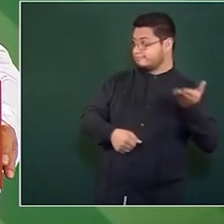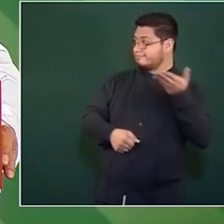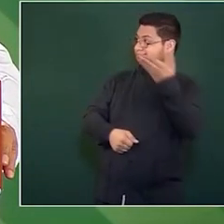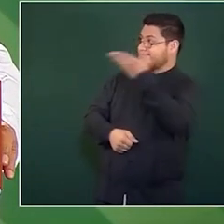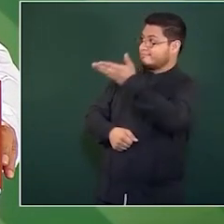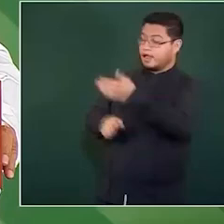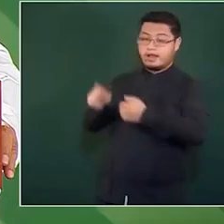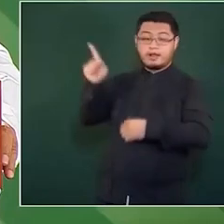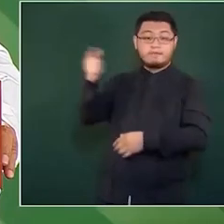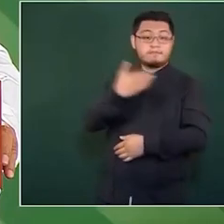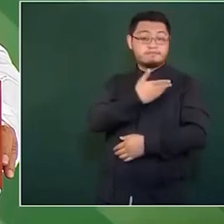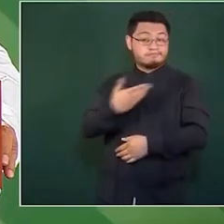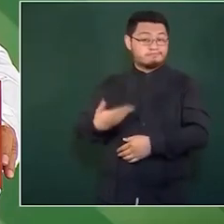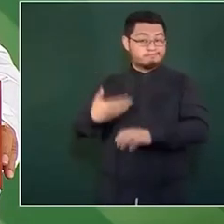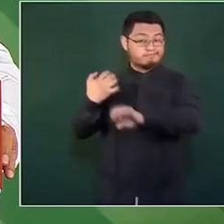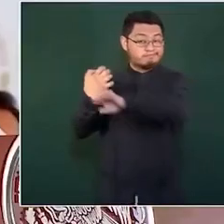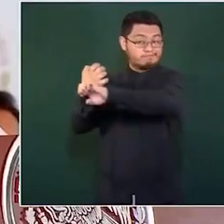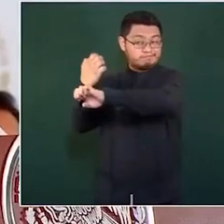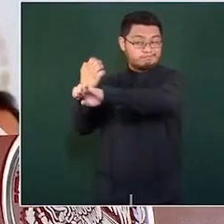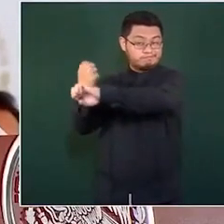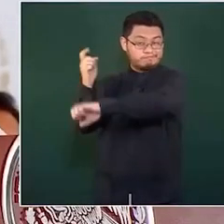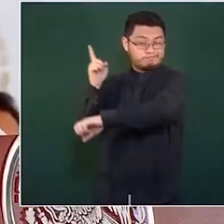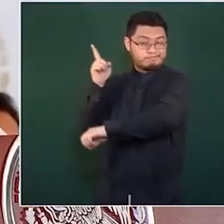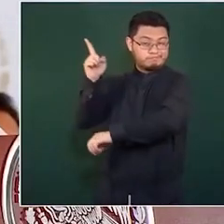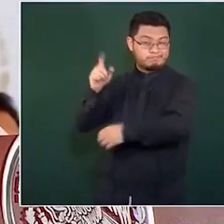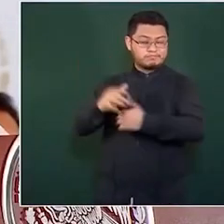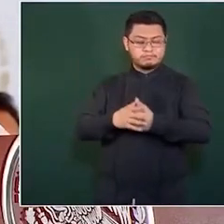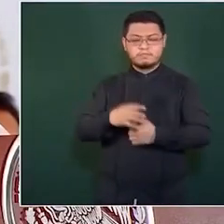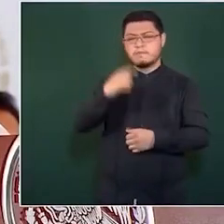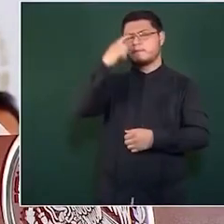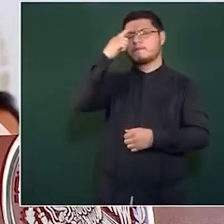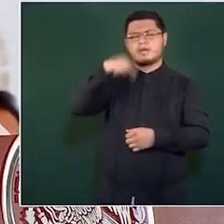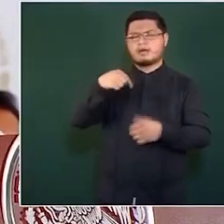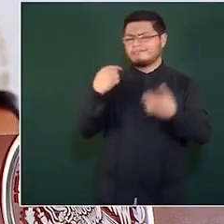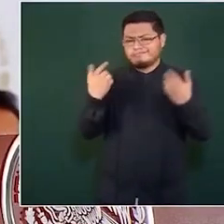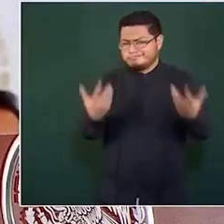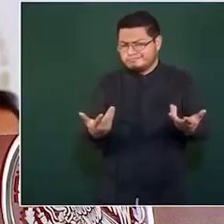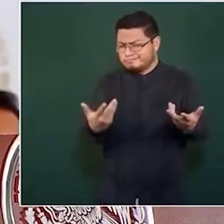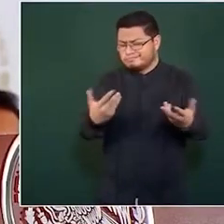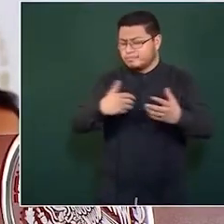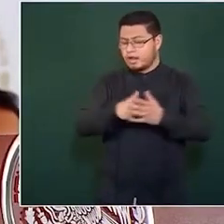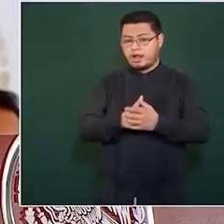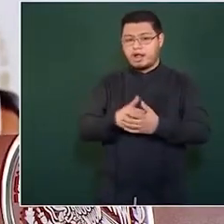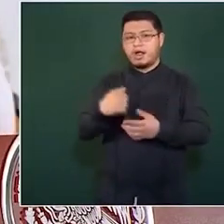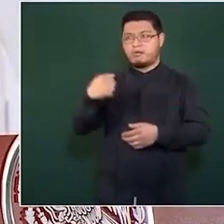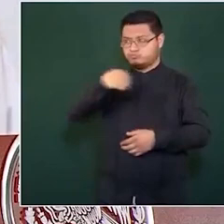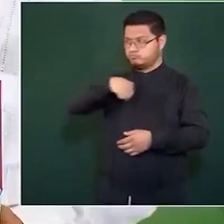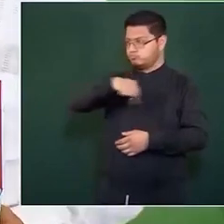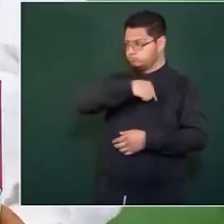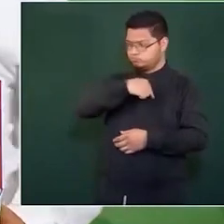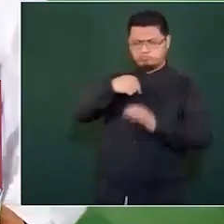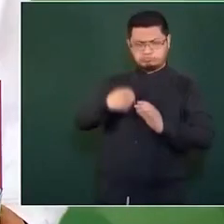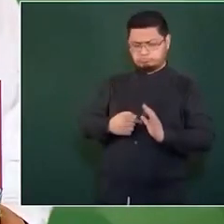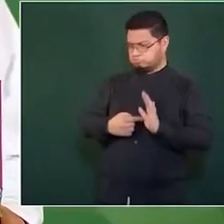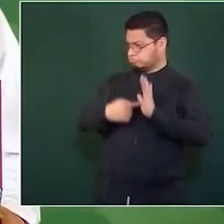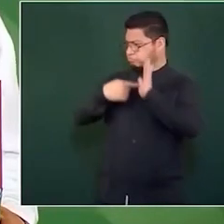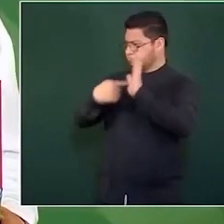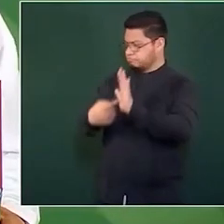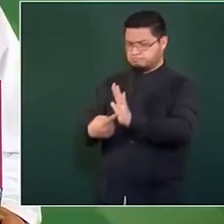para fijar nuestra postura en la lucha que están